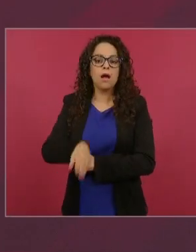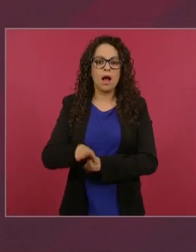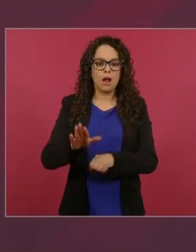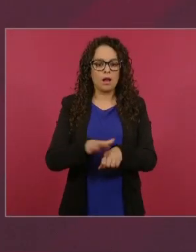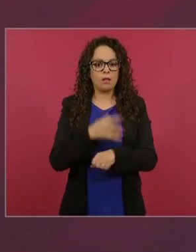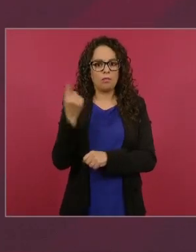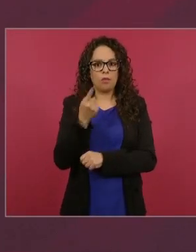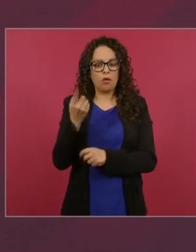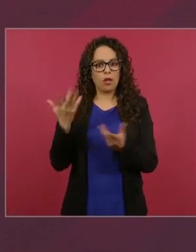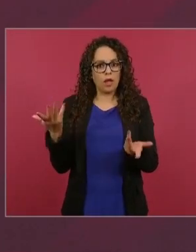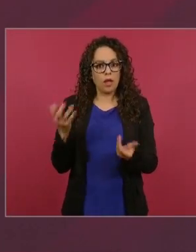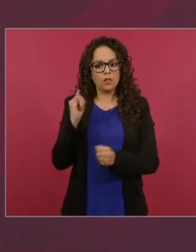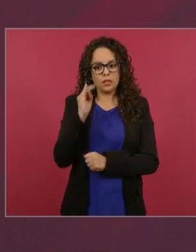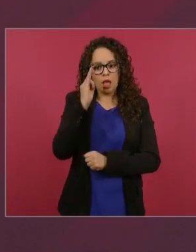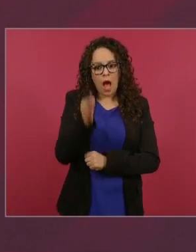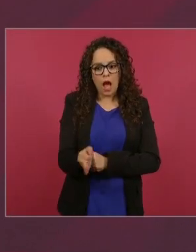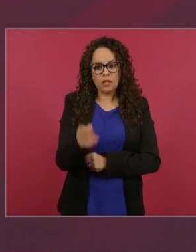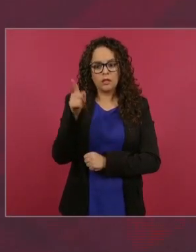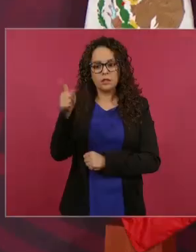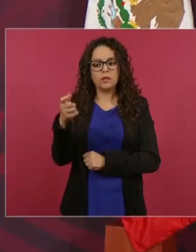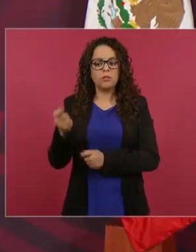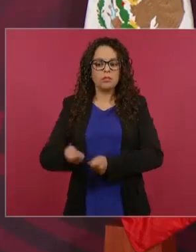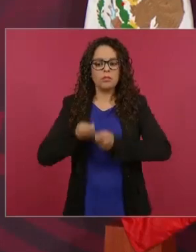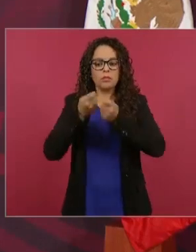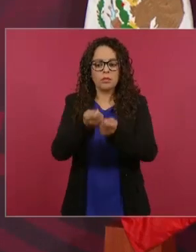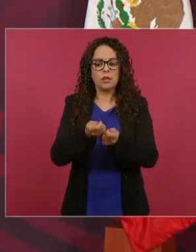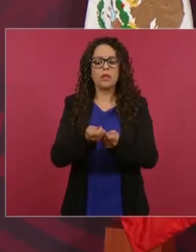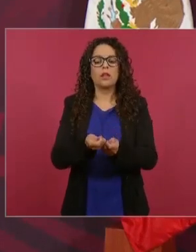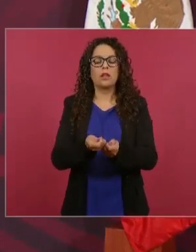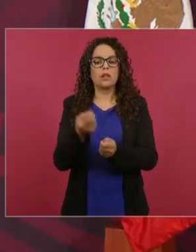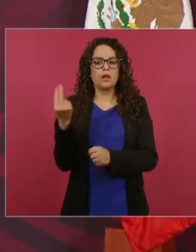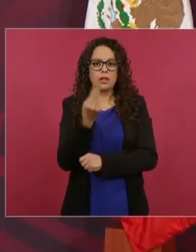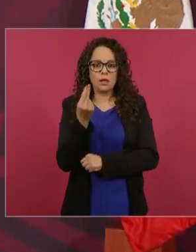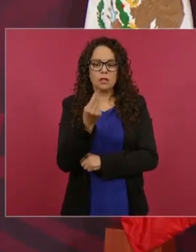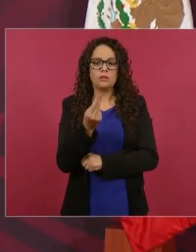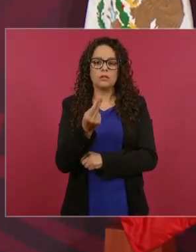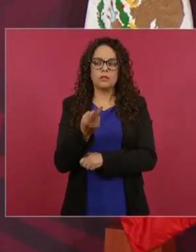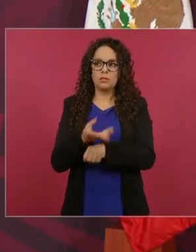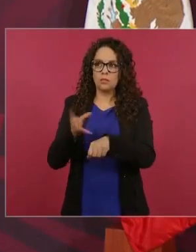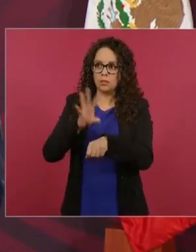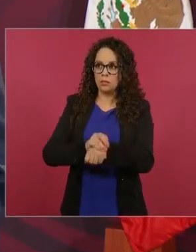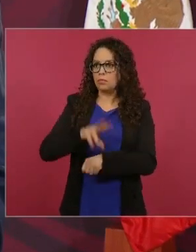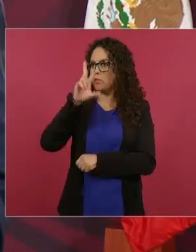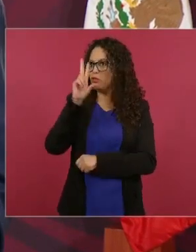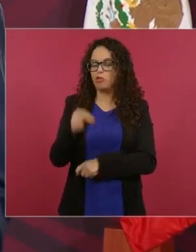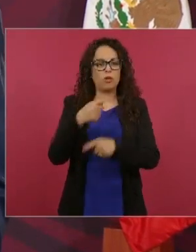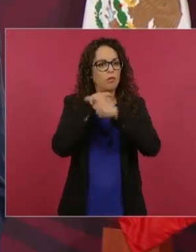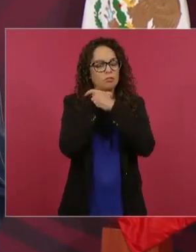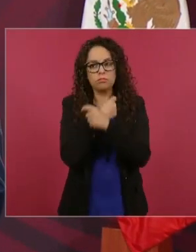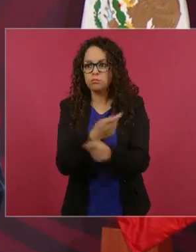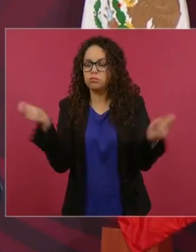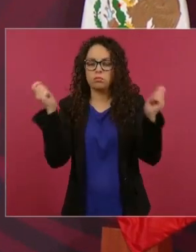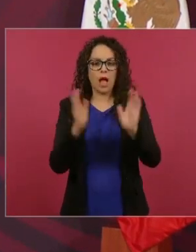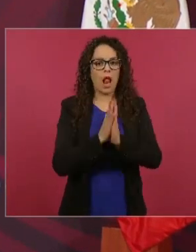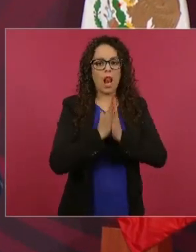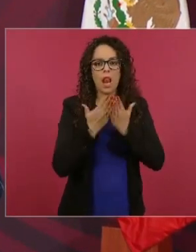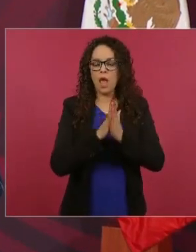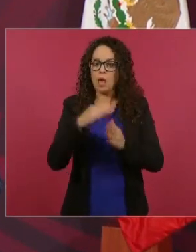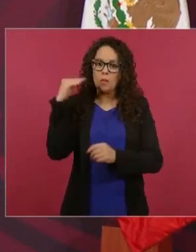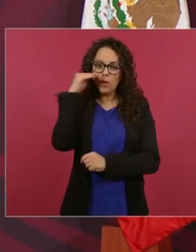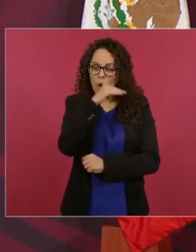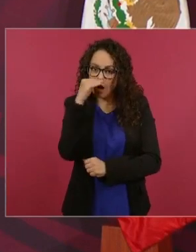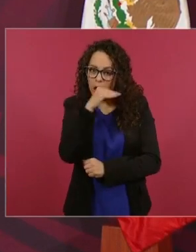una solicitud de amparo para no distribuir los libros imagínense los libros de texto no